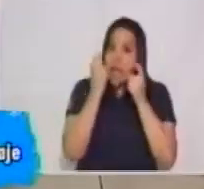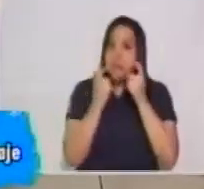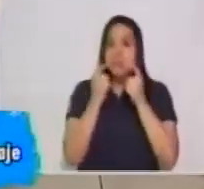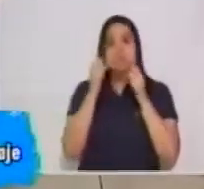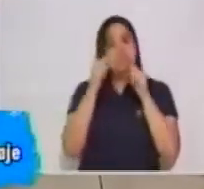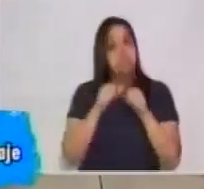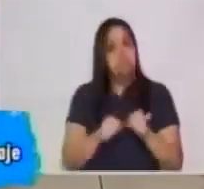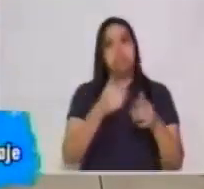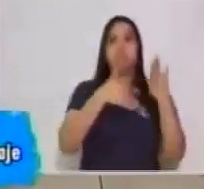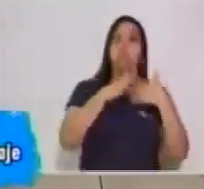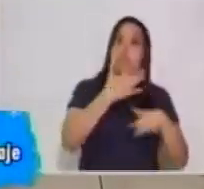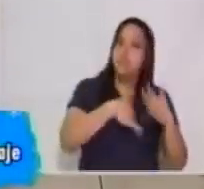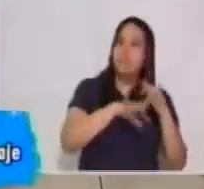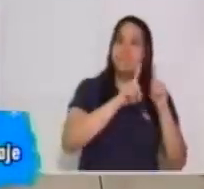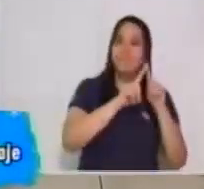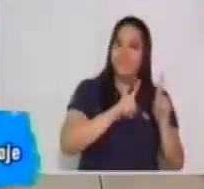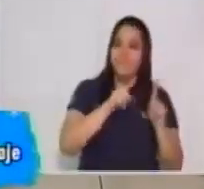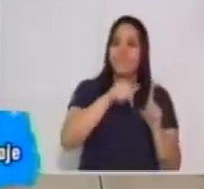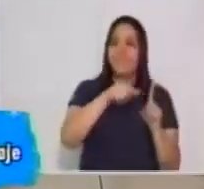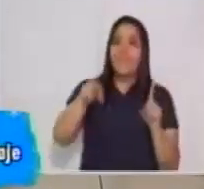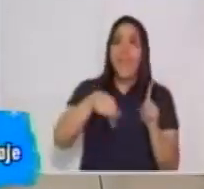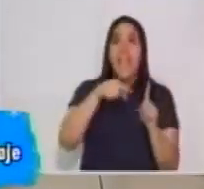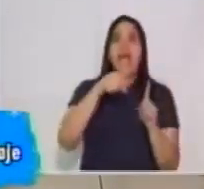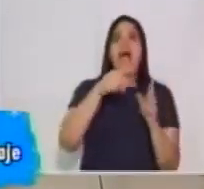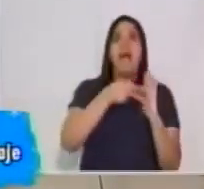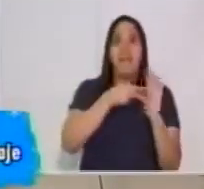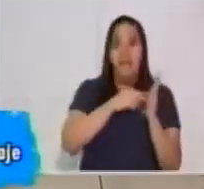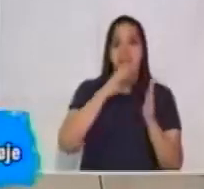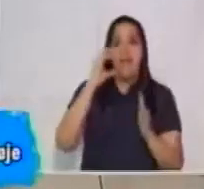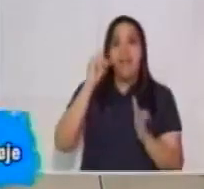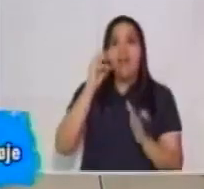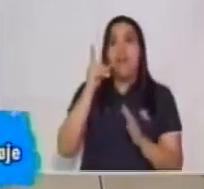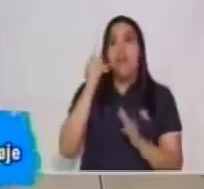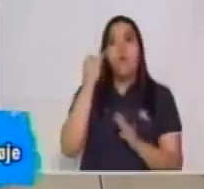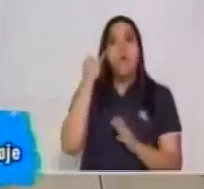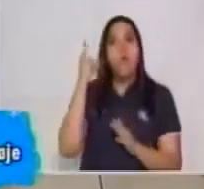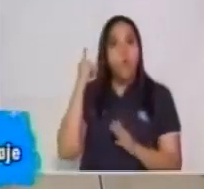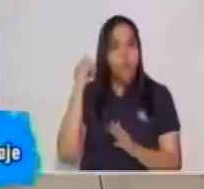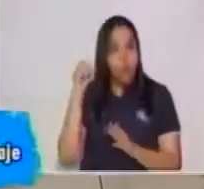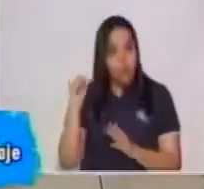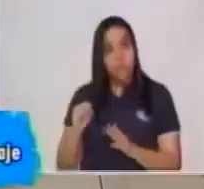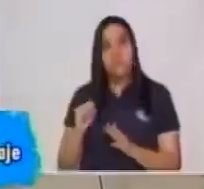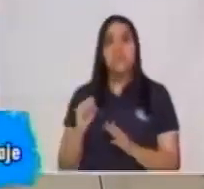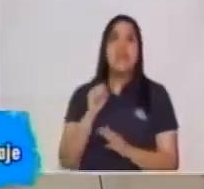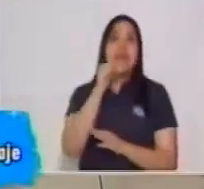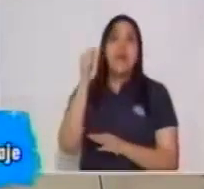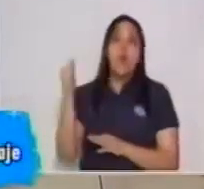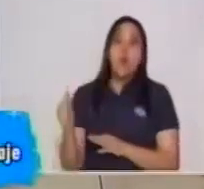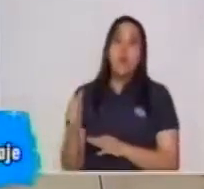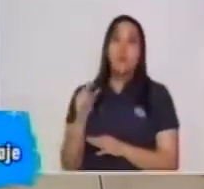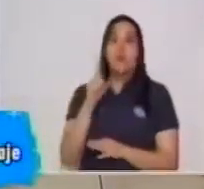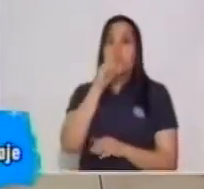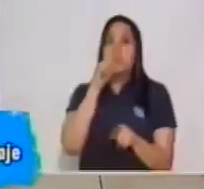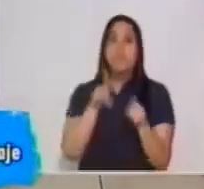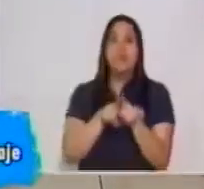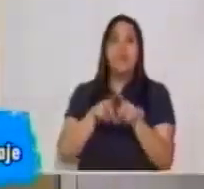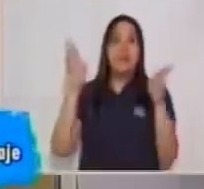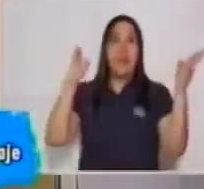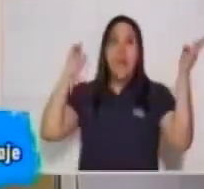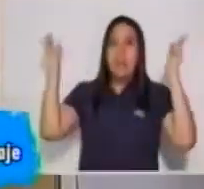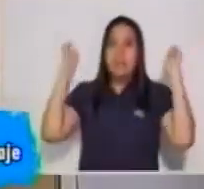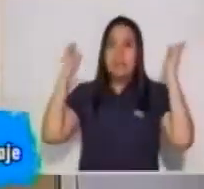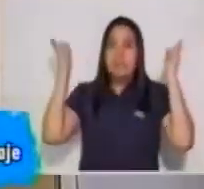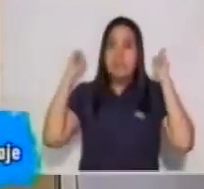Ese va a ser el código. Entonces, para reforzar eso, y también vamos a tener ruido. Ruido no únicamente quiere decir cualquier